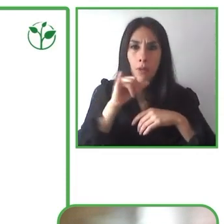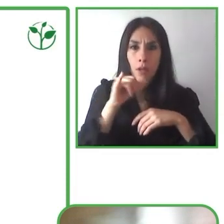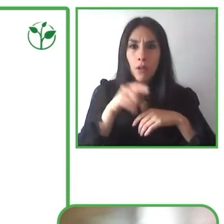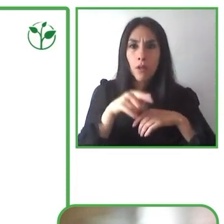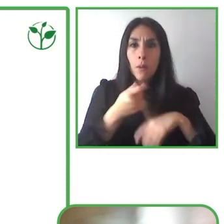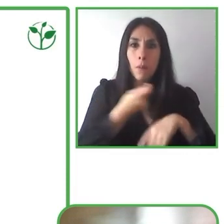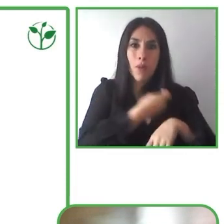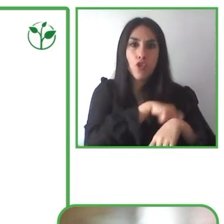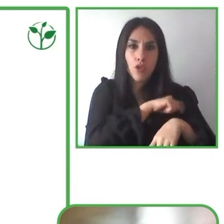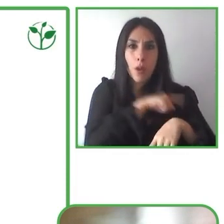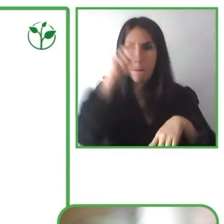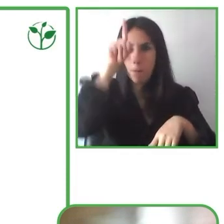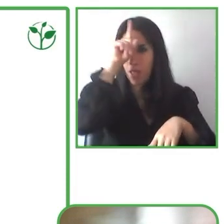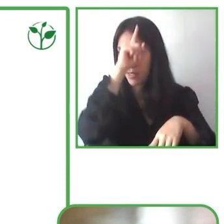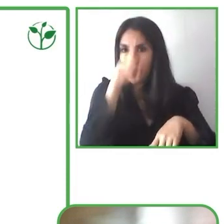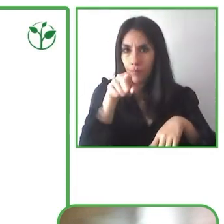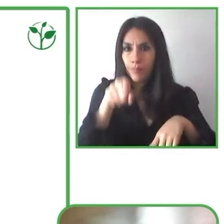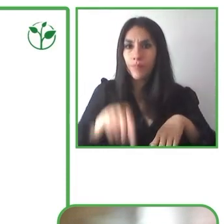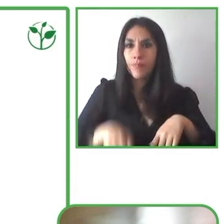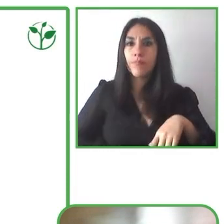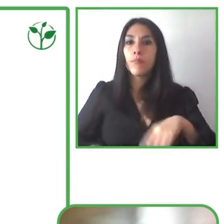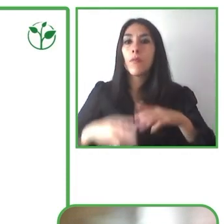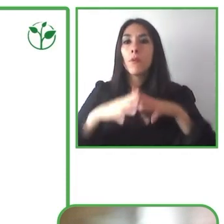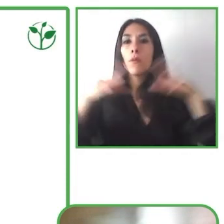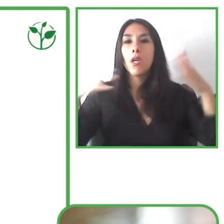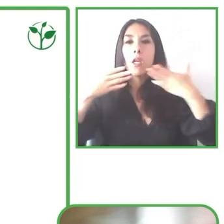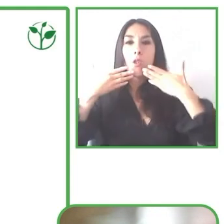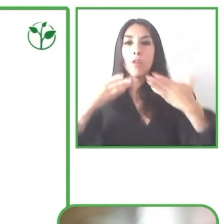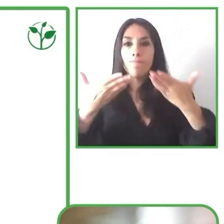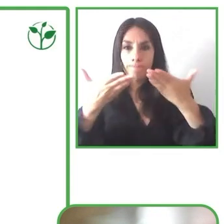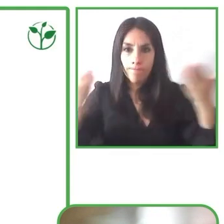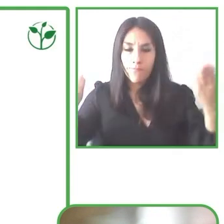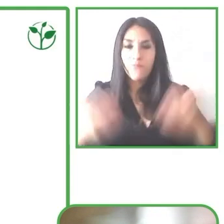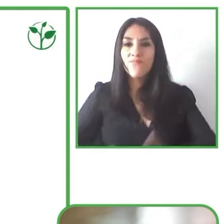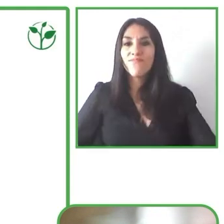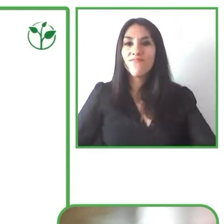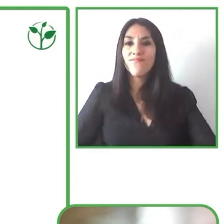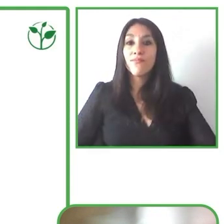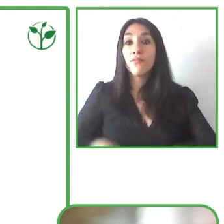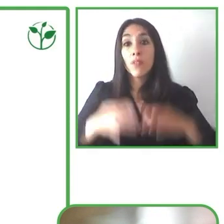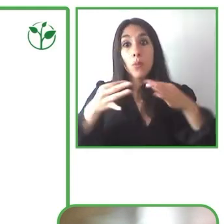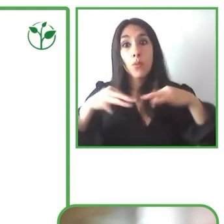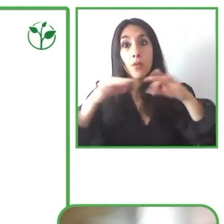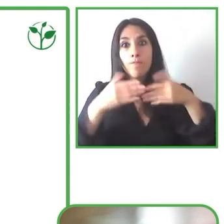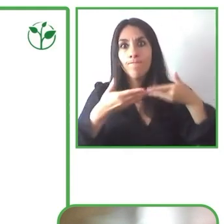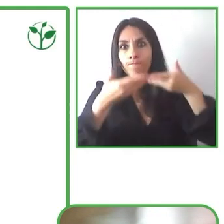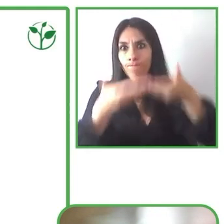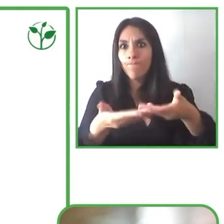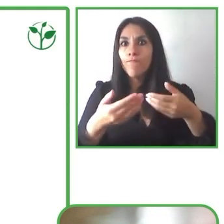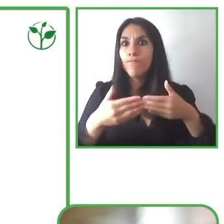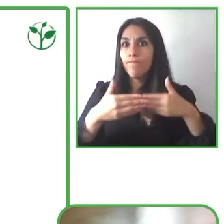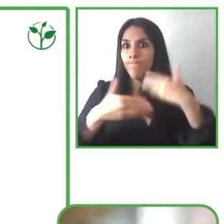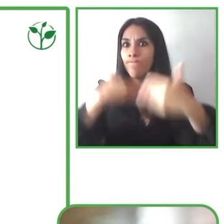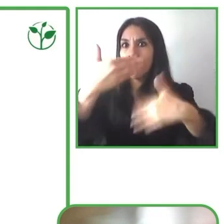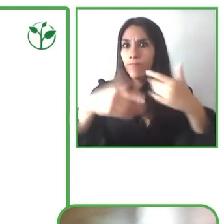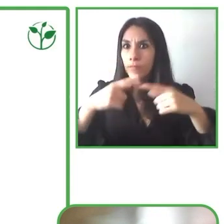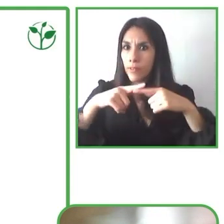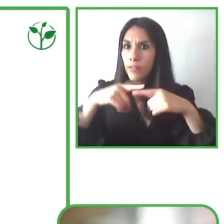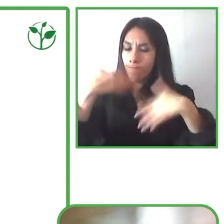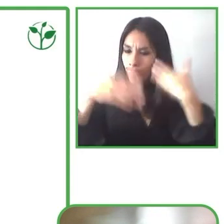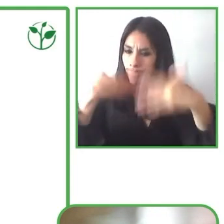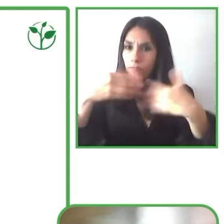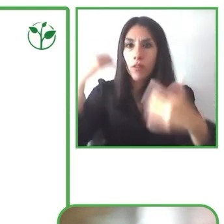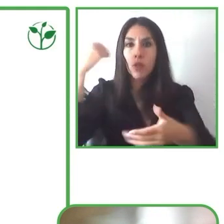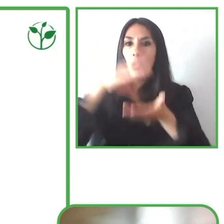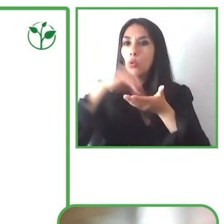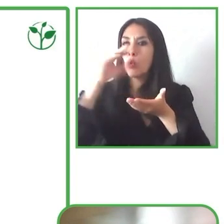Os esperamos. Bueno, lo importante es continuar aprendiendo y tener en cuenta siempre al público porque de este modo podemos mejorar y